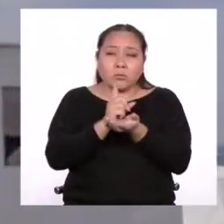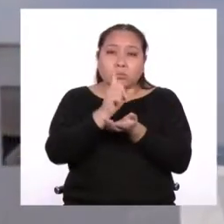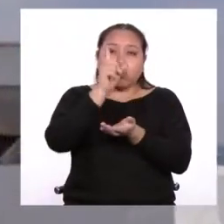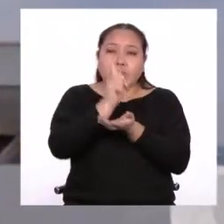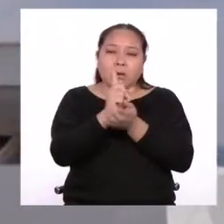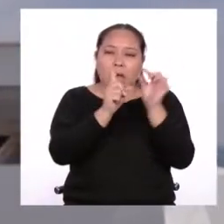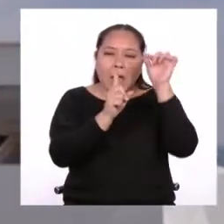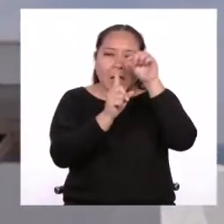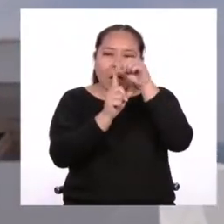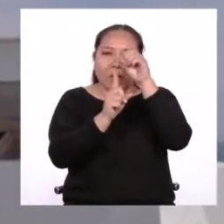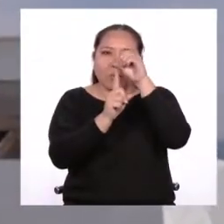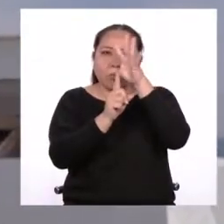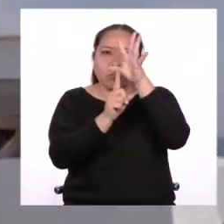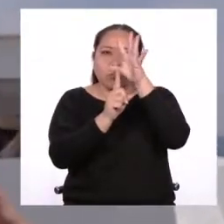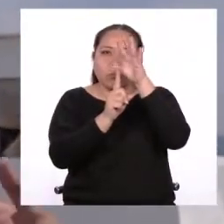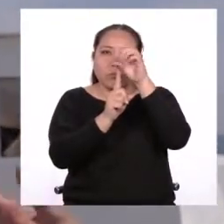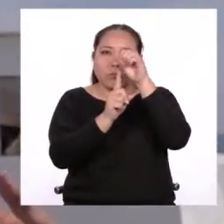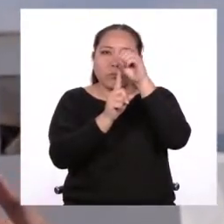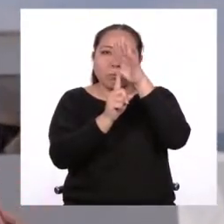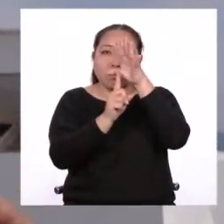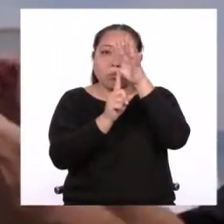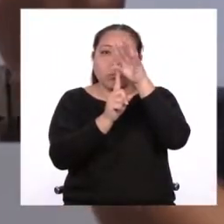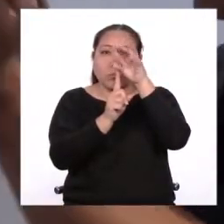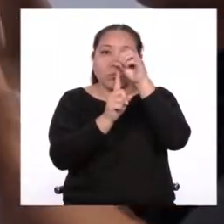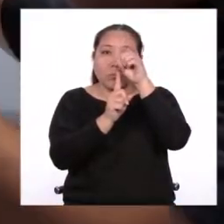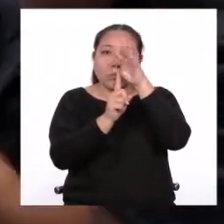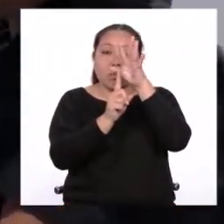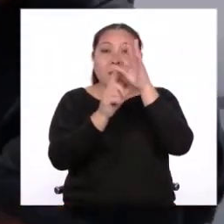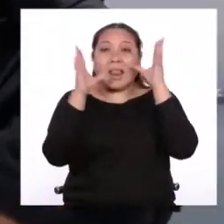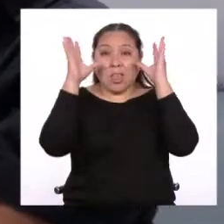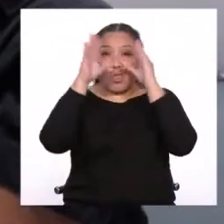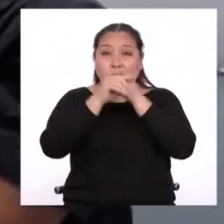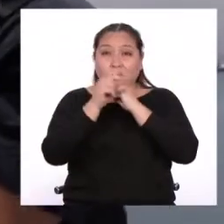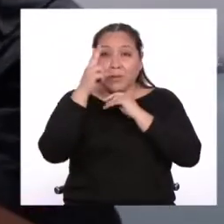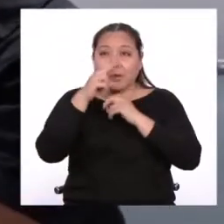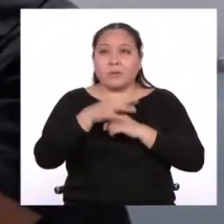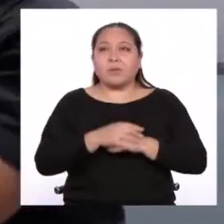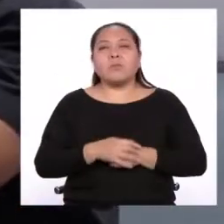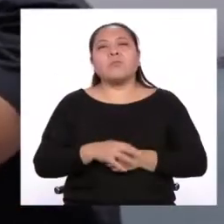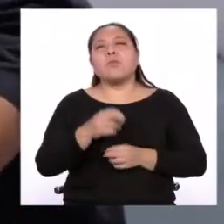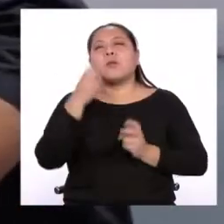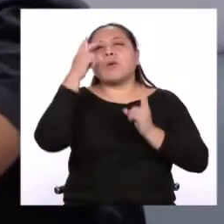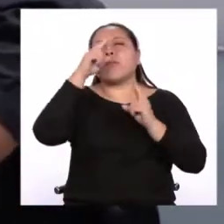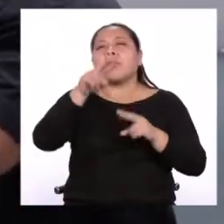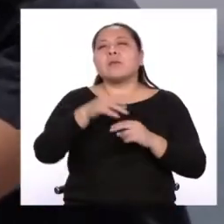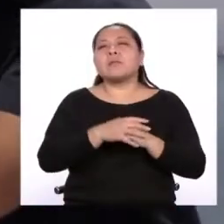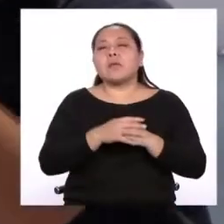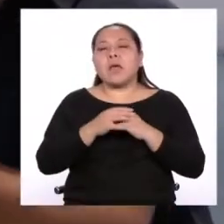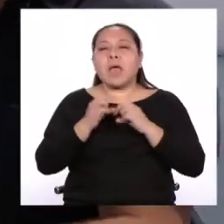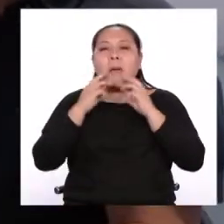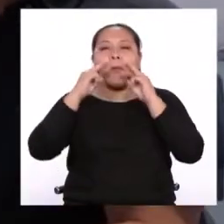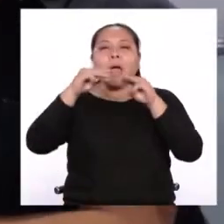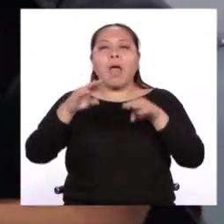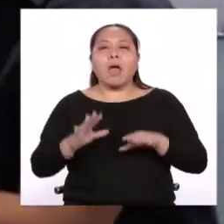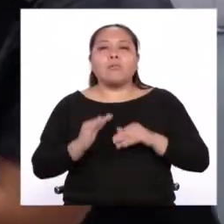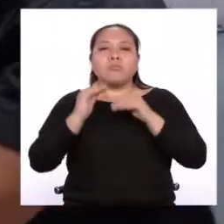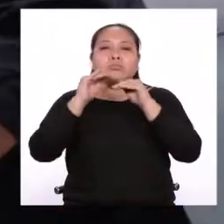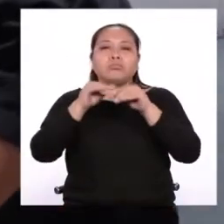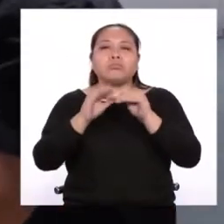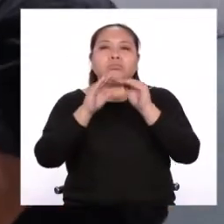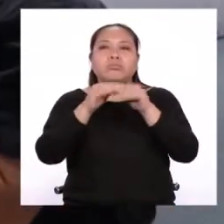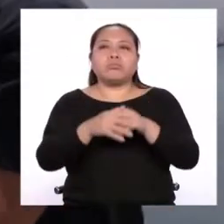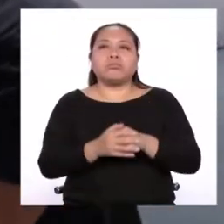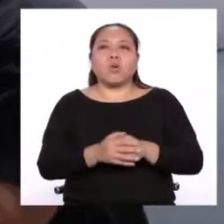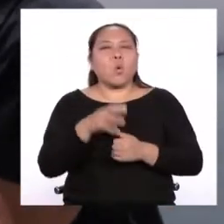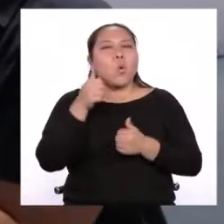el más alto de seguridad. Y la razón por la que vemos el mástil, la parte superior del mástil, ¿es por el océano, por la marea, por la...?